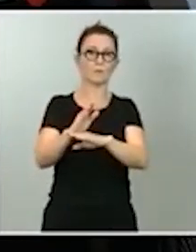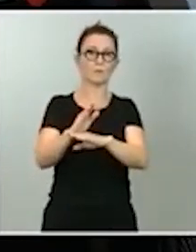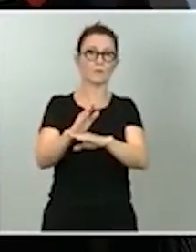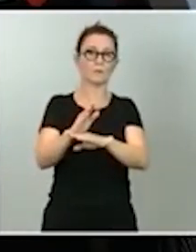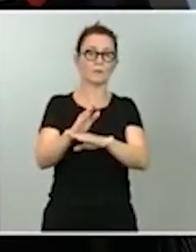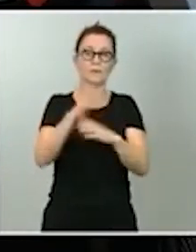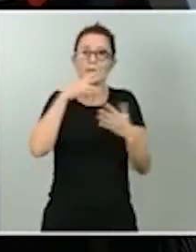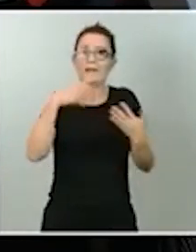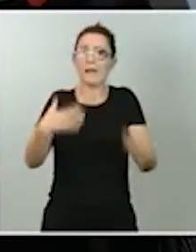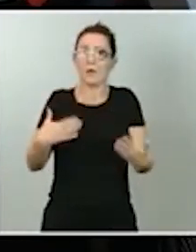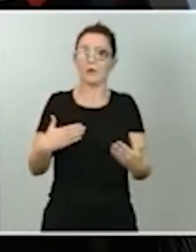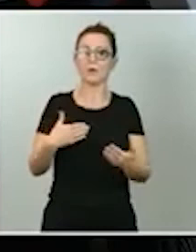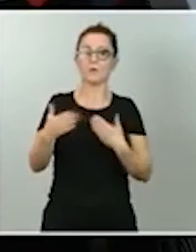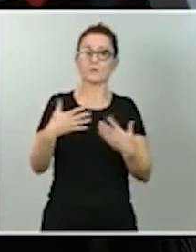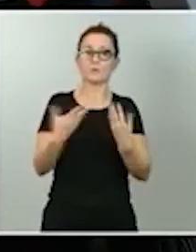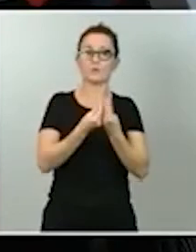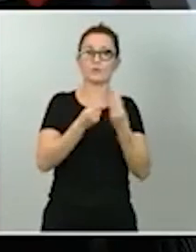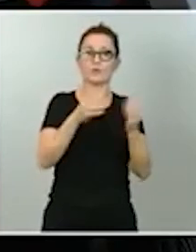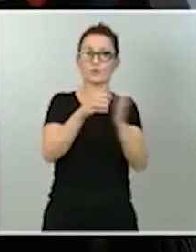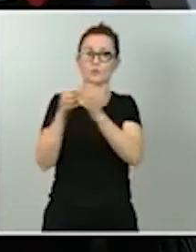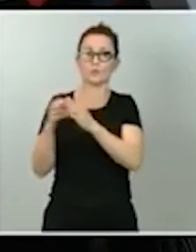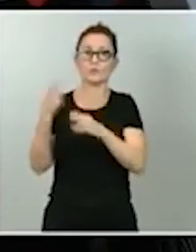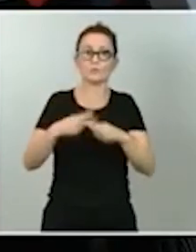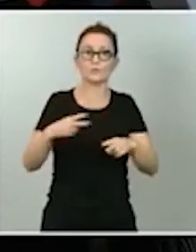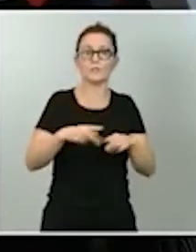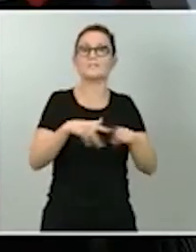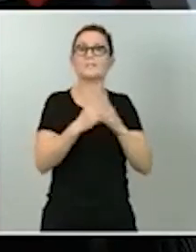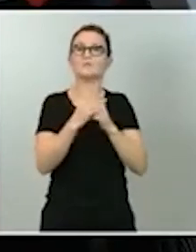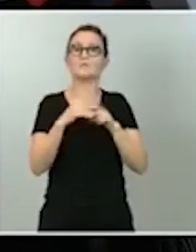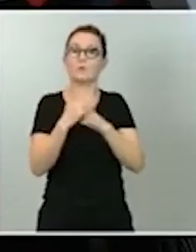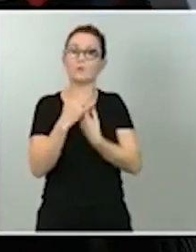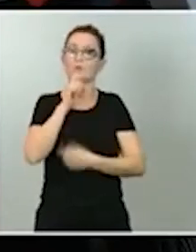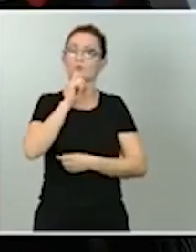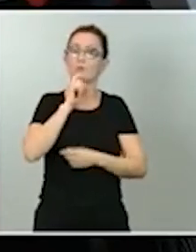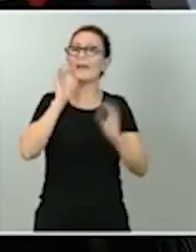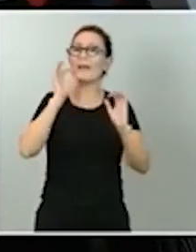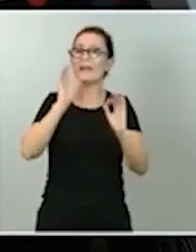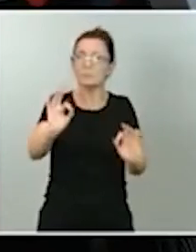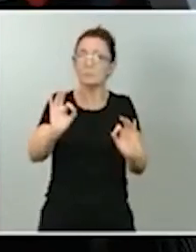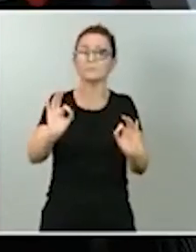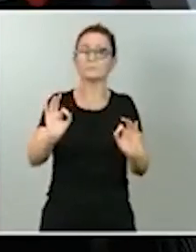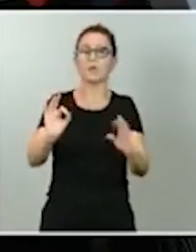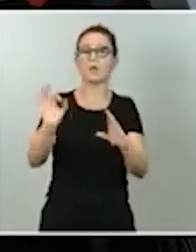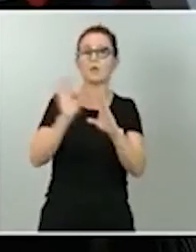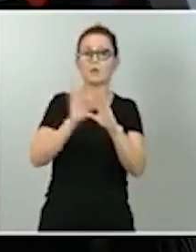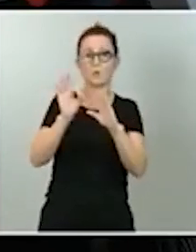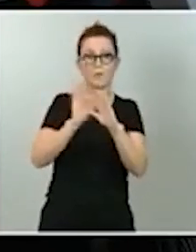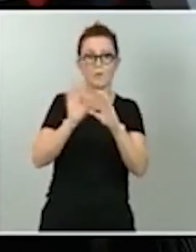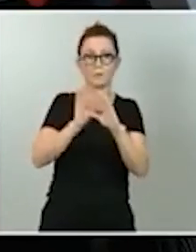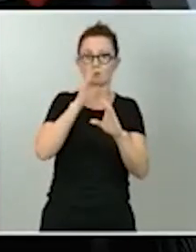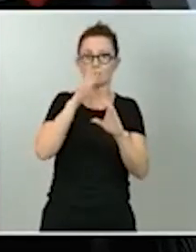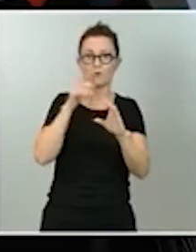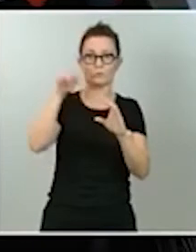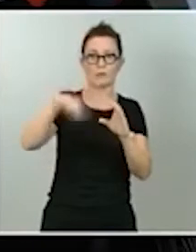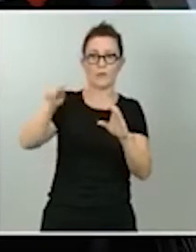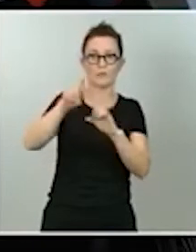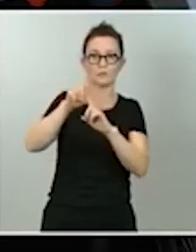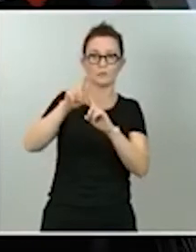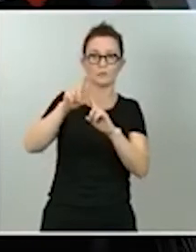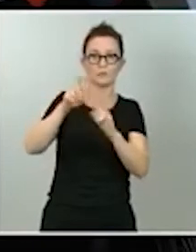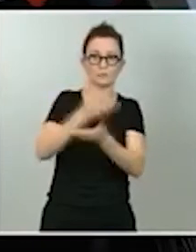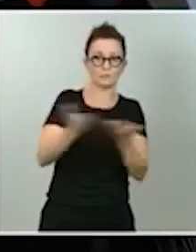conversaciones con los grupos políticos y en concreto con Ciudadanos, que ha mostrado su disposición a negociar. Y si los